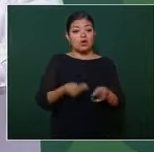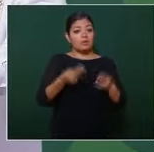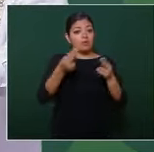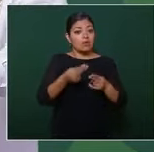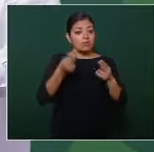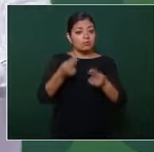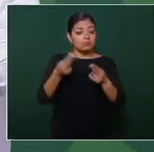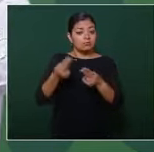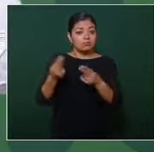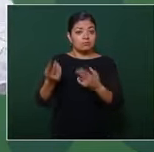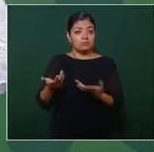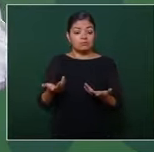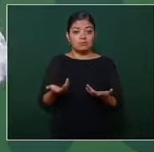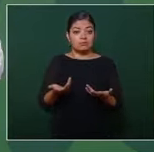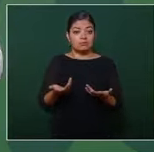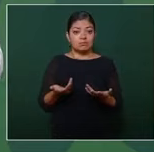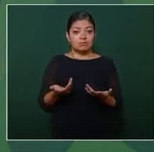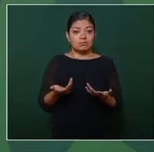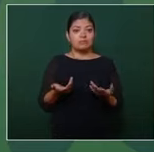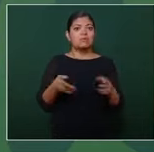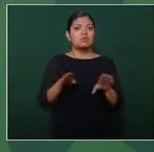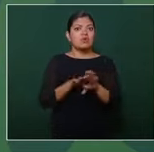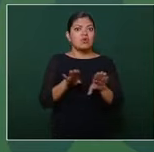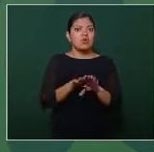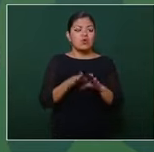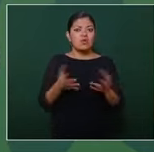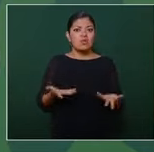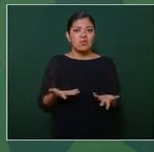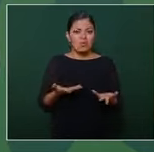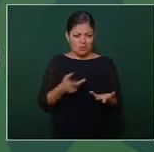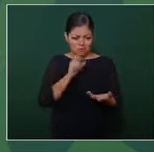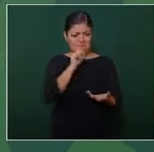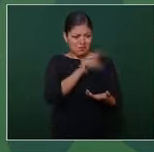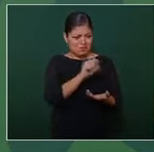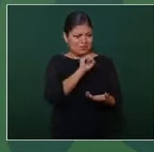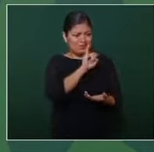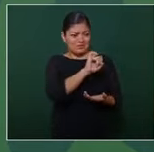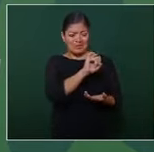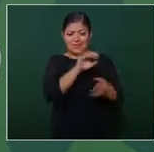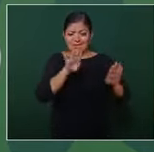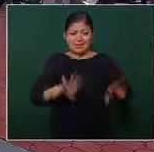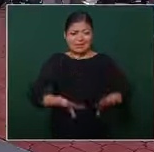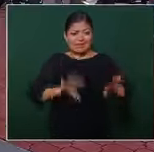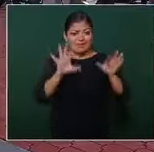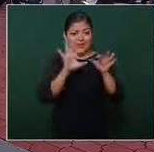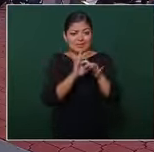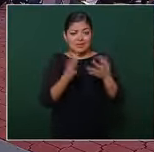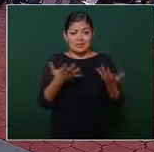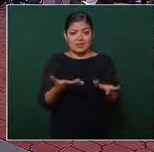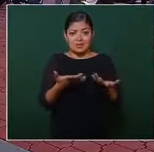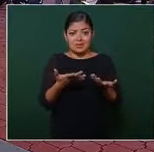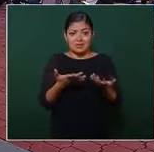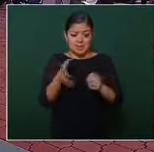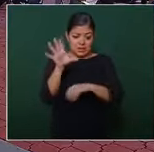el comercio ¿cómo no va a tener que ver si la energía eléctrica